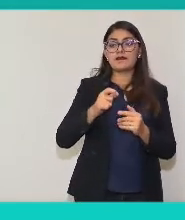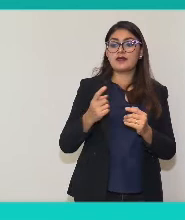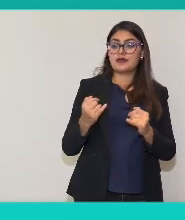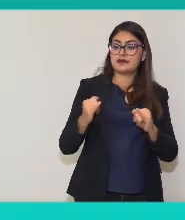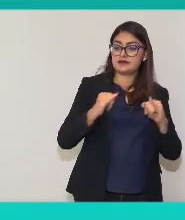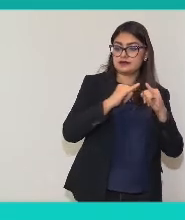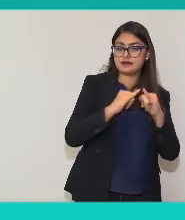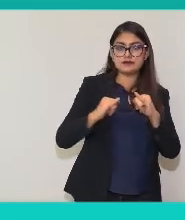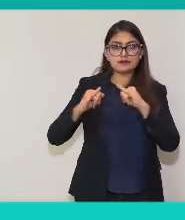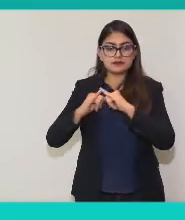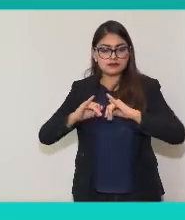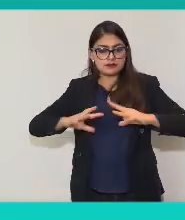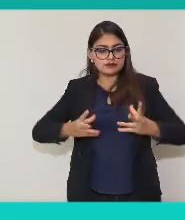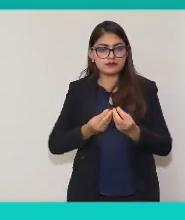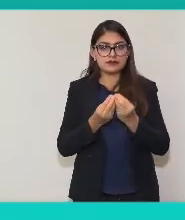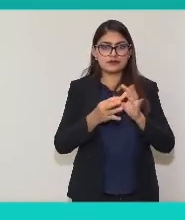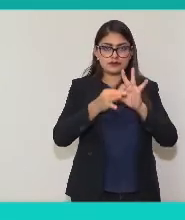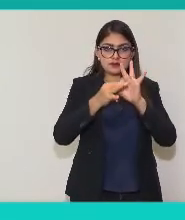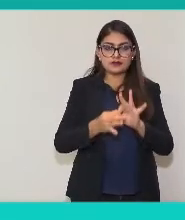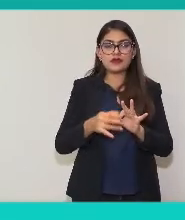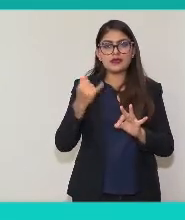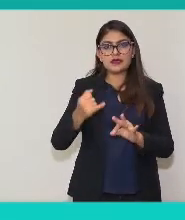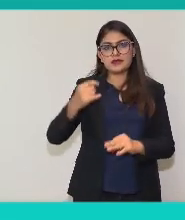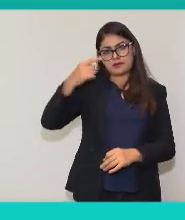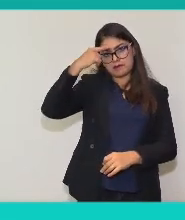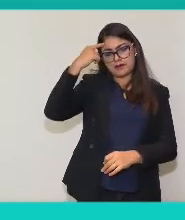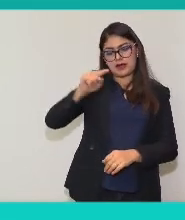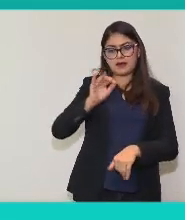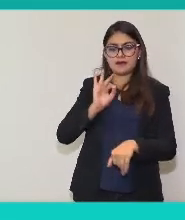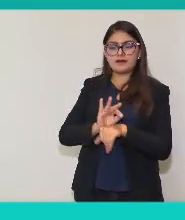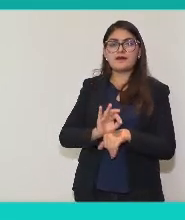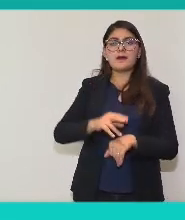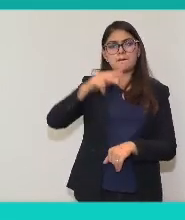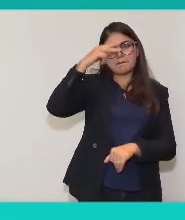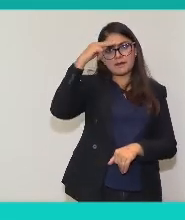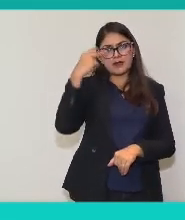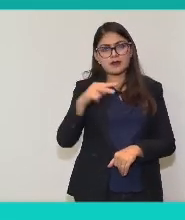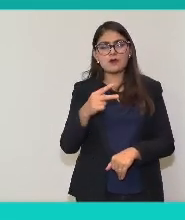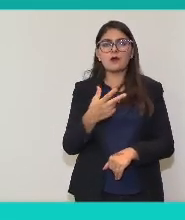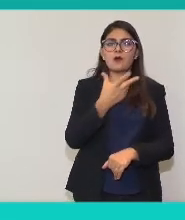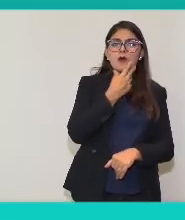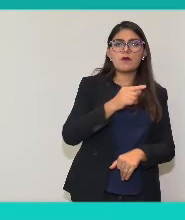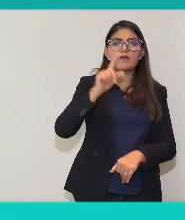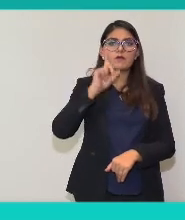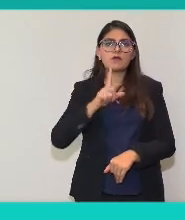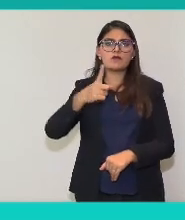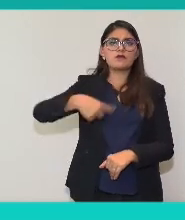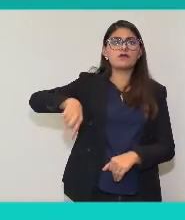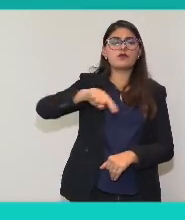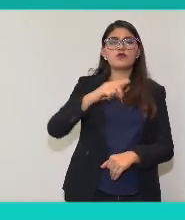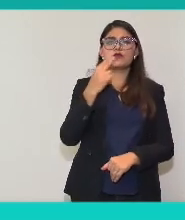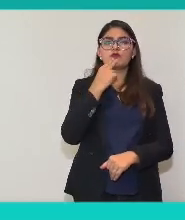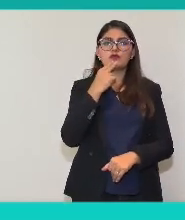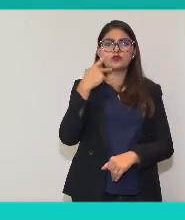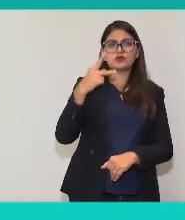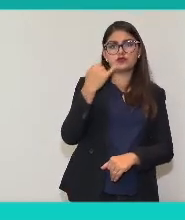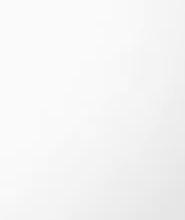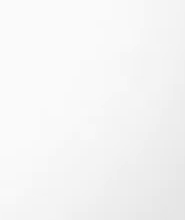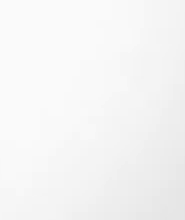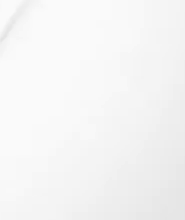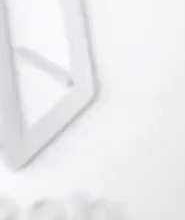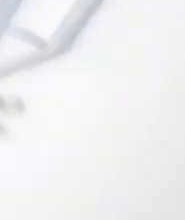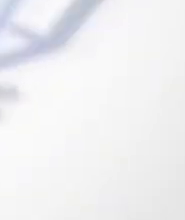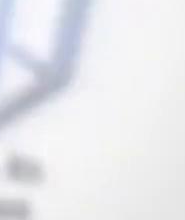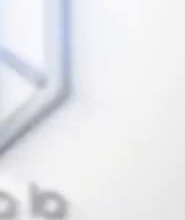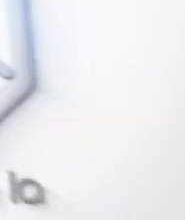instituciones, pero sobre todo de mexicanas y mexicanos que utilizan lenguas indígenas.